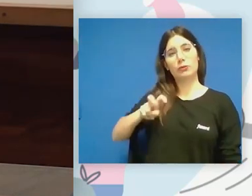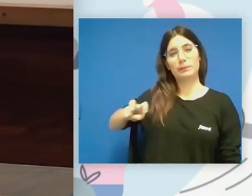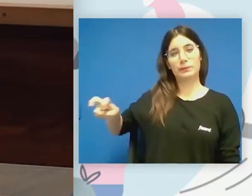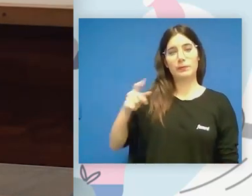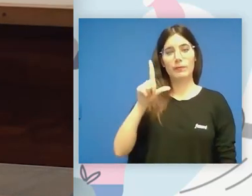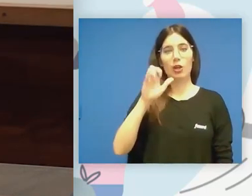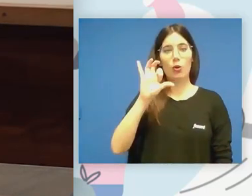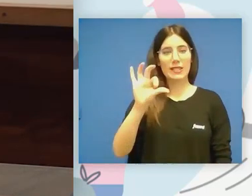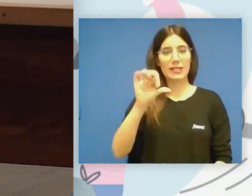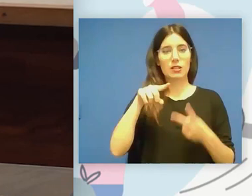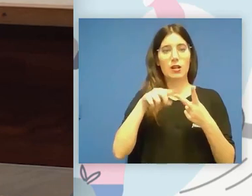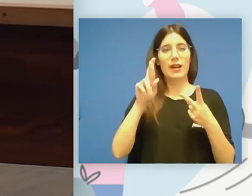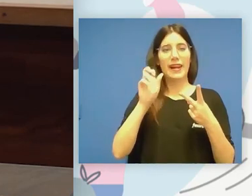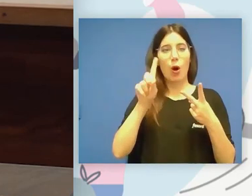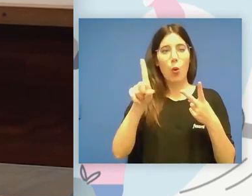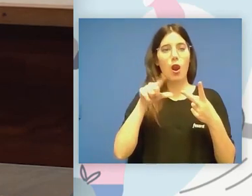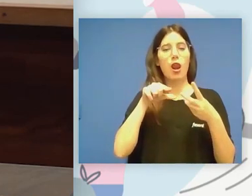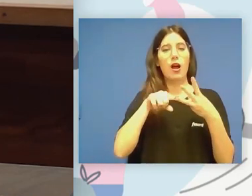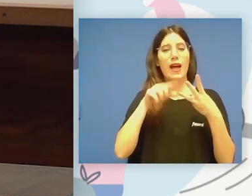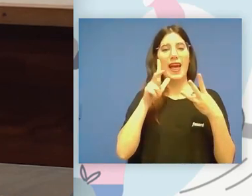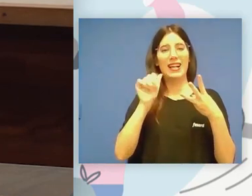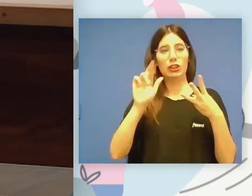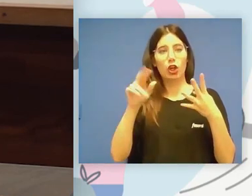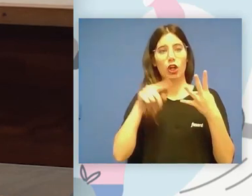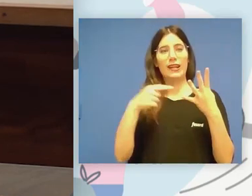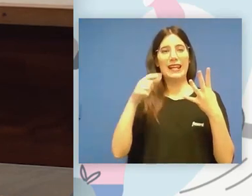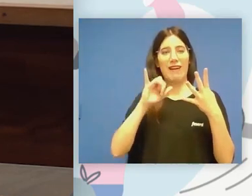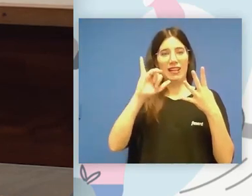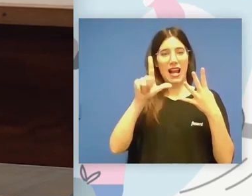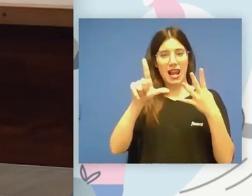Leardi, a Raúl Reina, a Hitor Canibe y a Gabriel Melis.